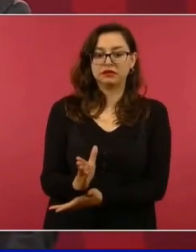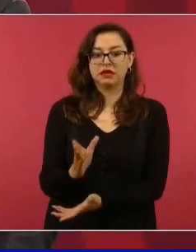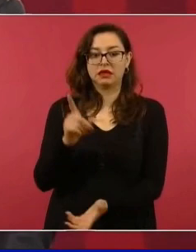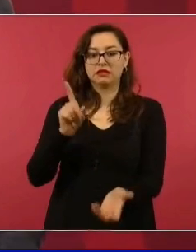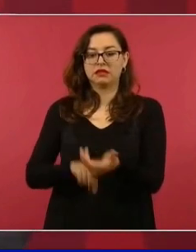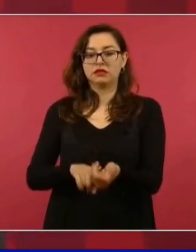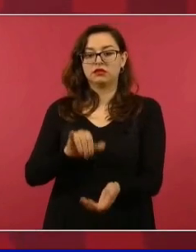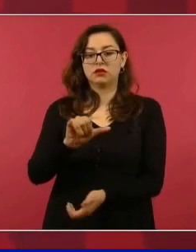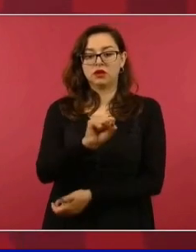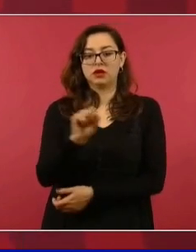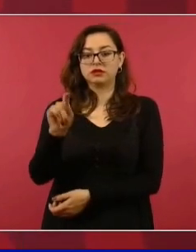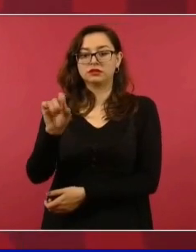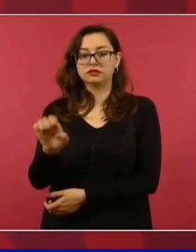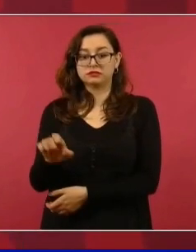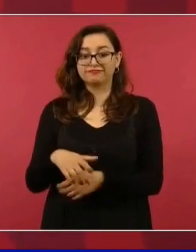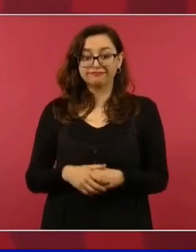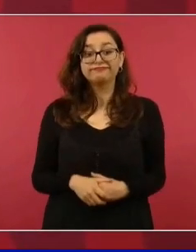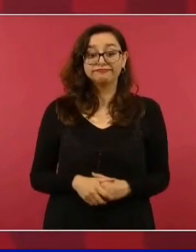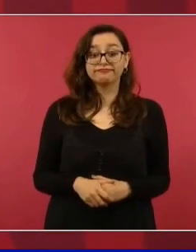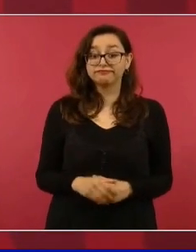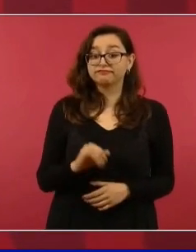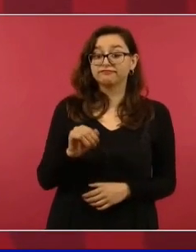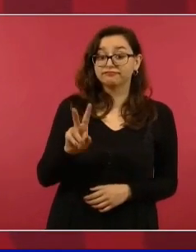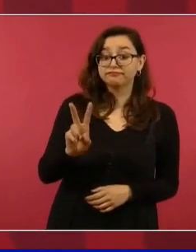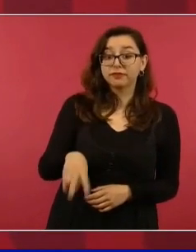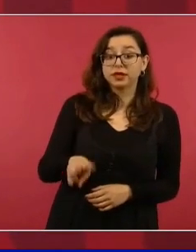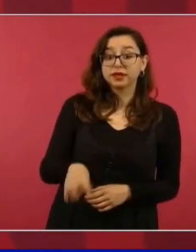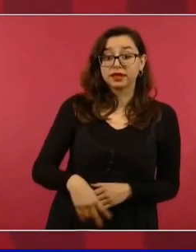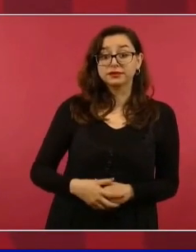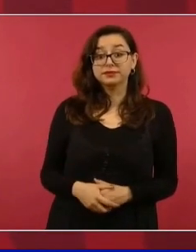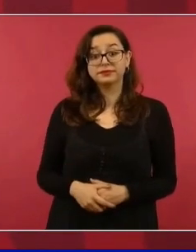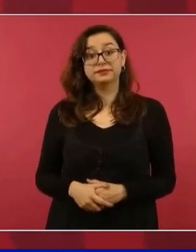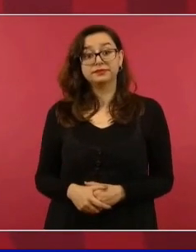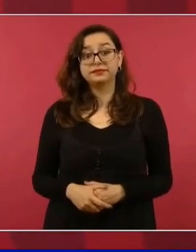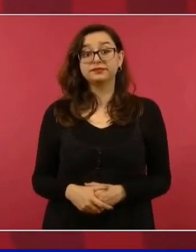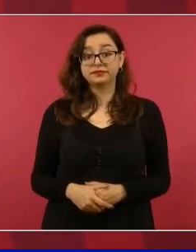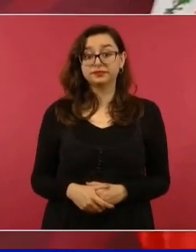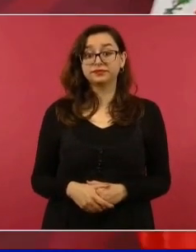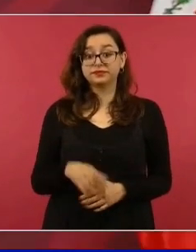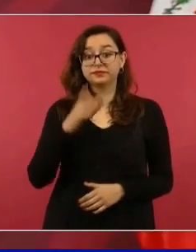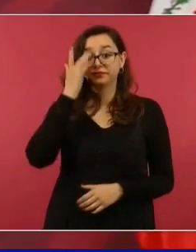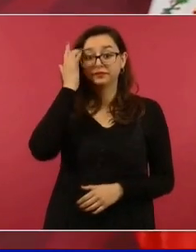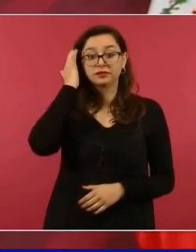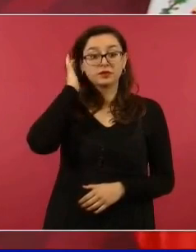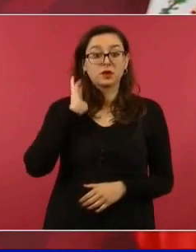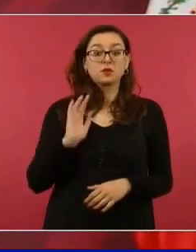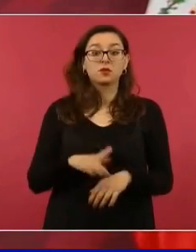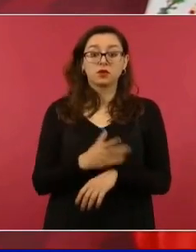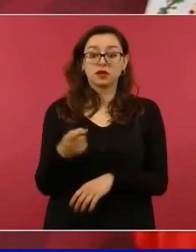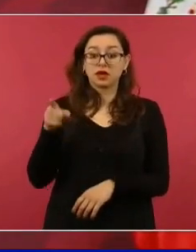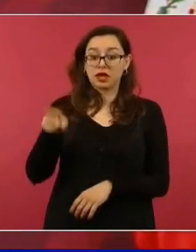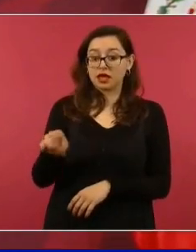porque son mafias